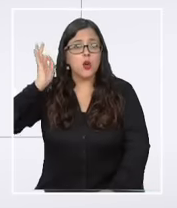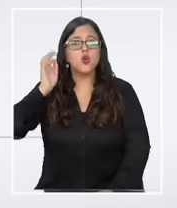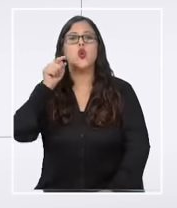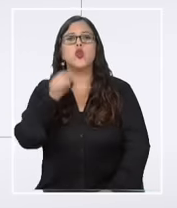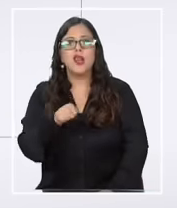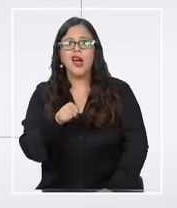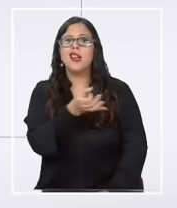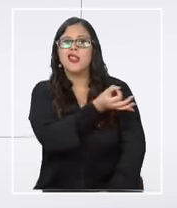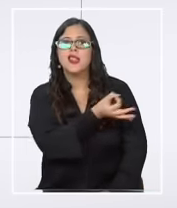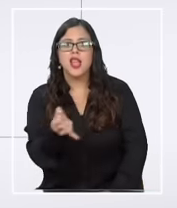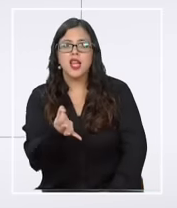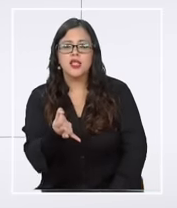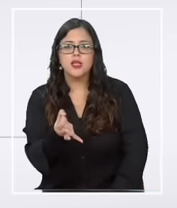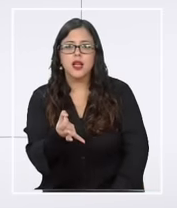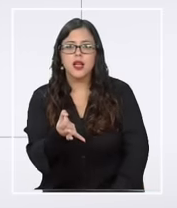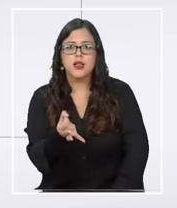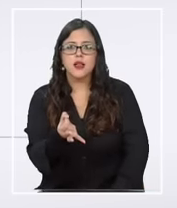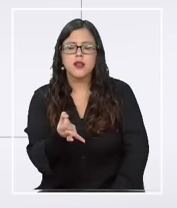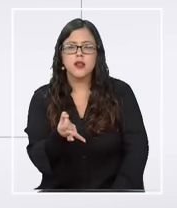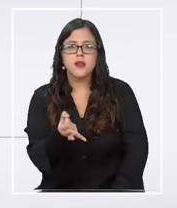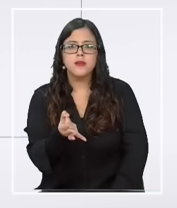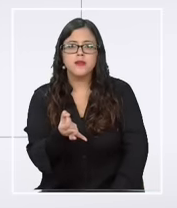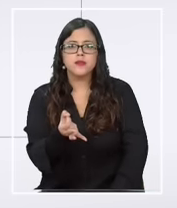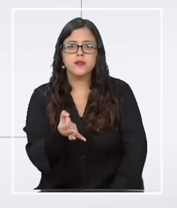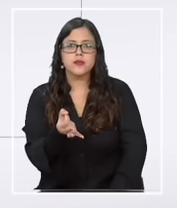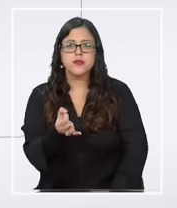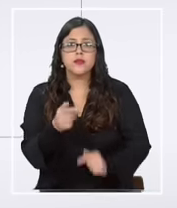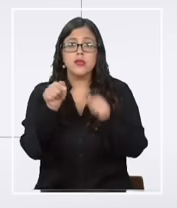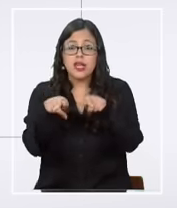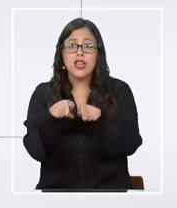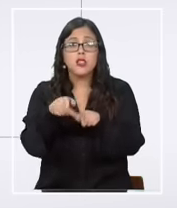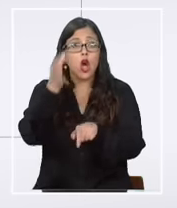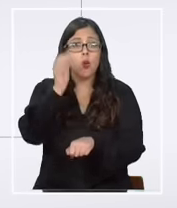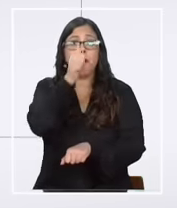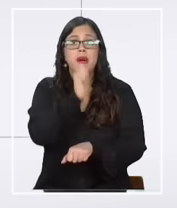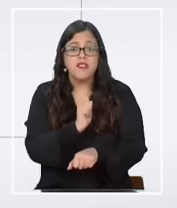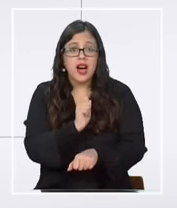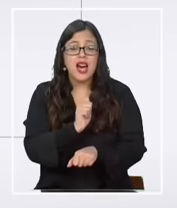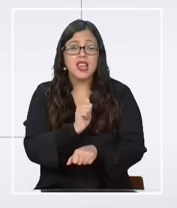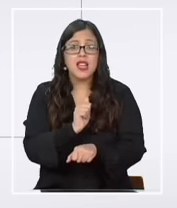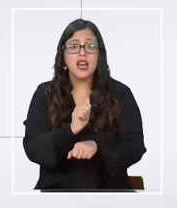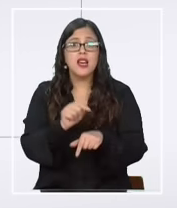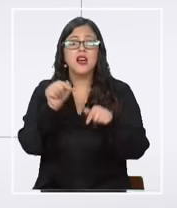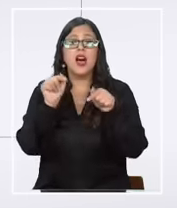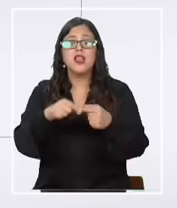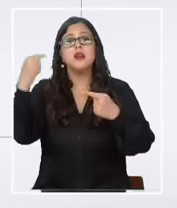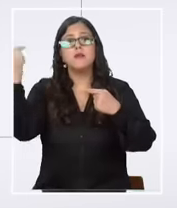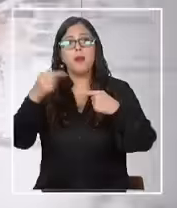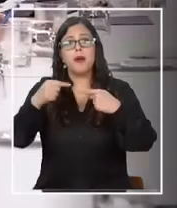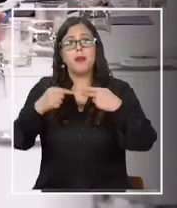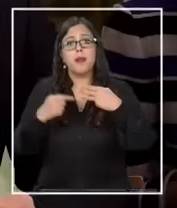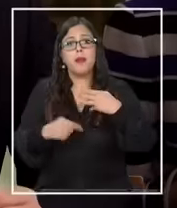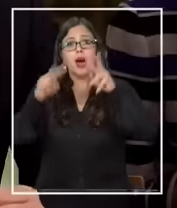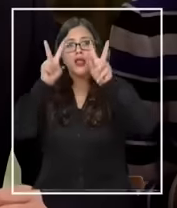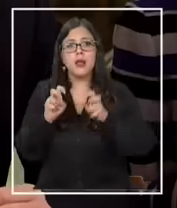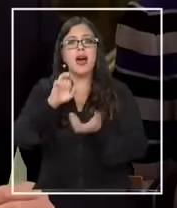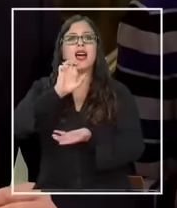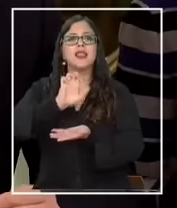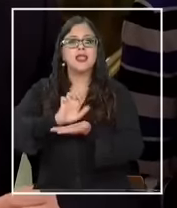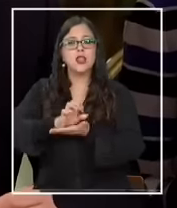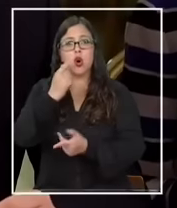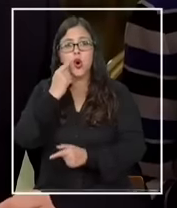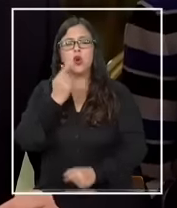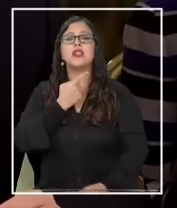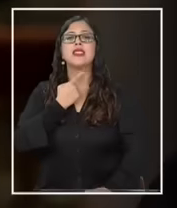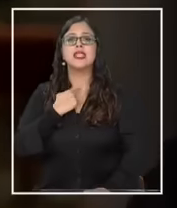se dice donde se dice que esto es privado es una reunión en la cual se van a tratar temas de Estado ahora es